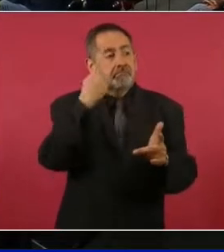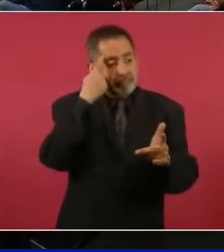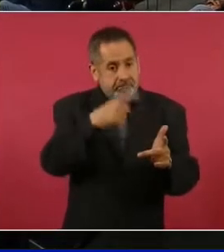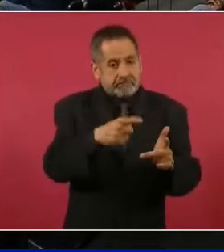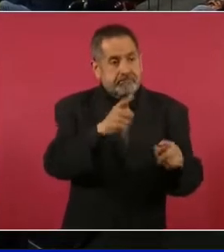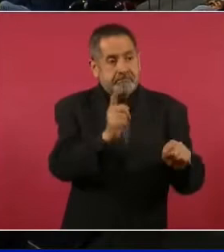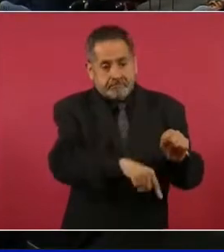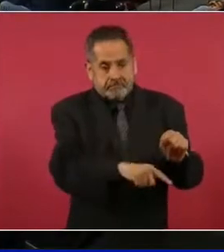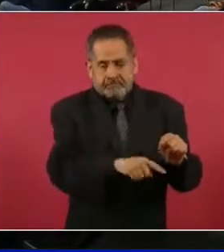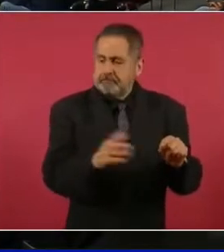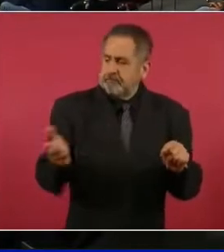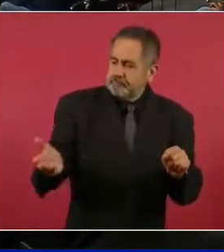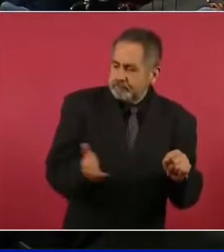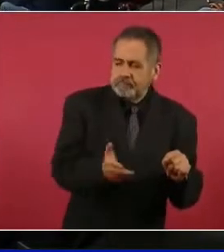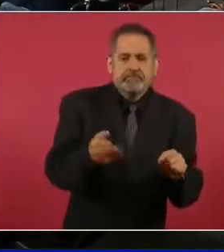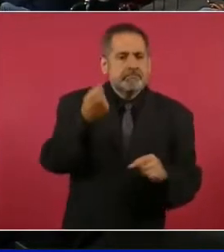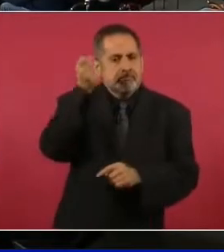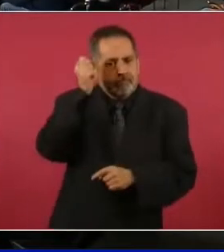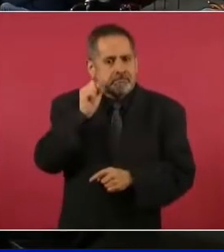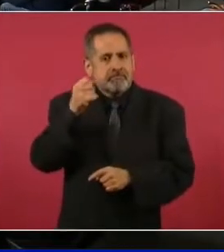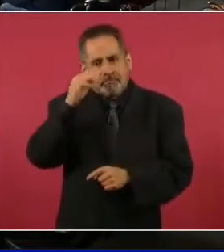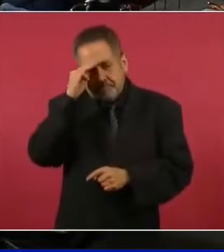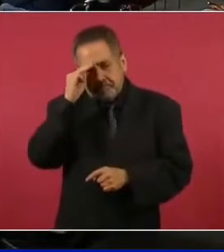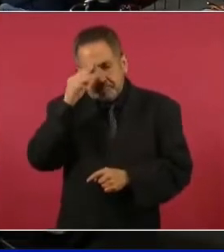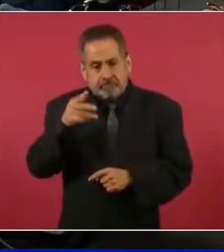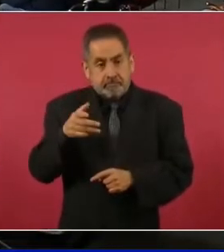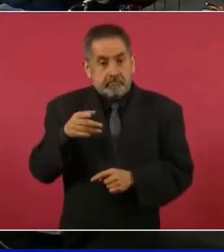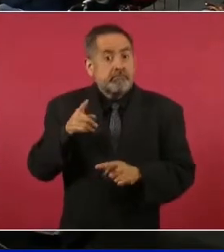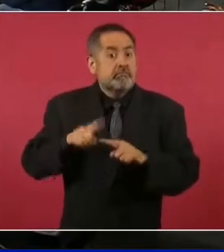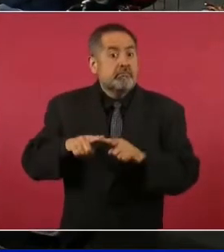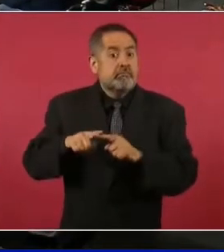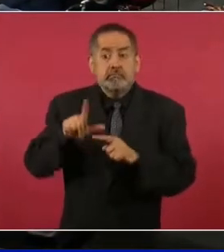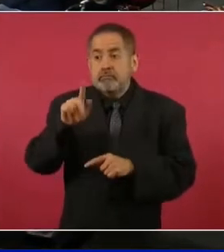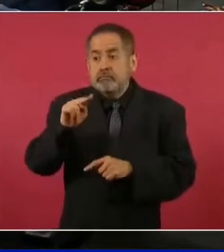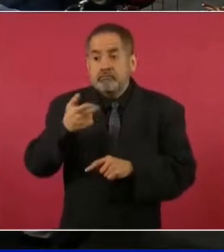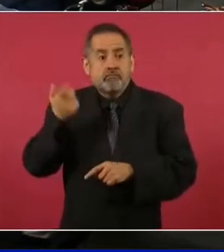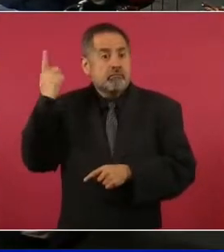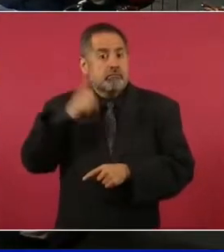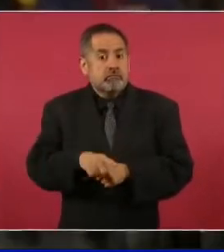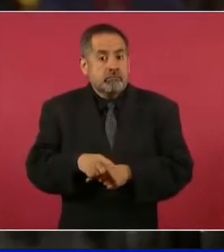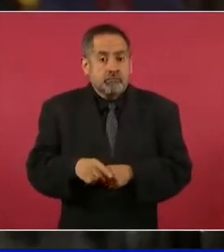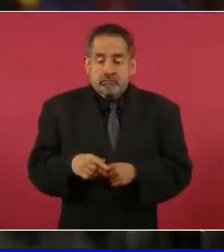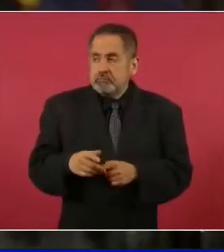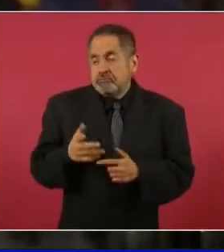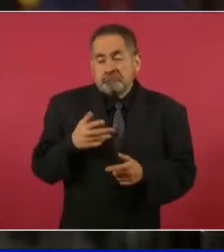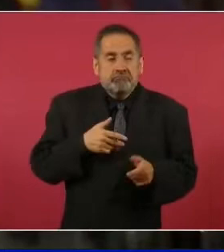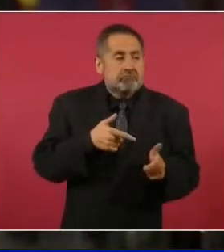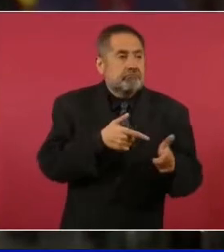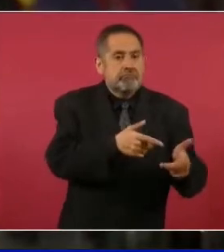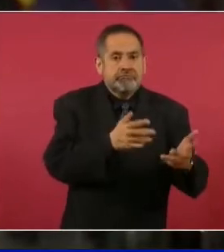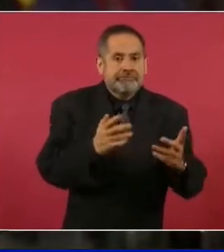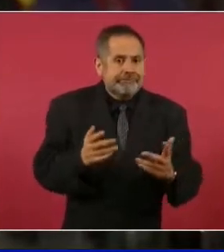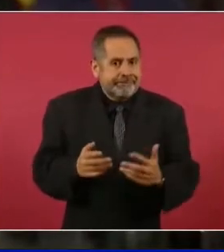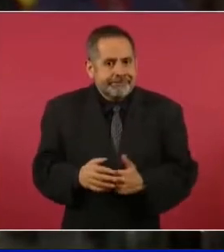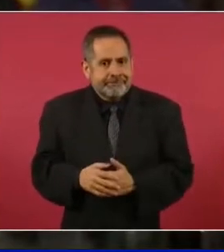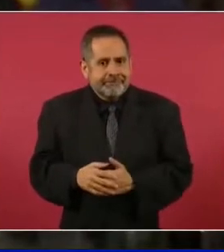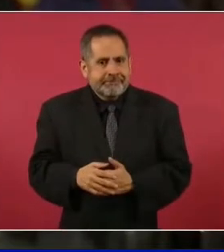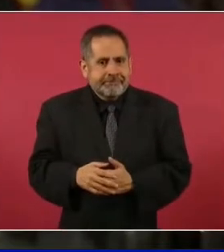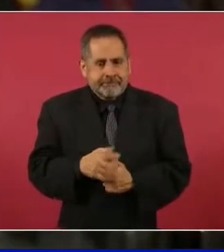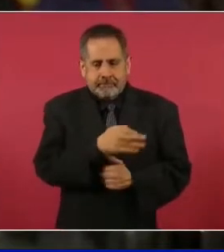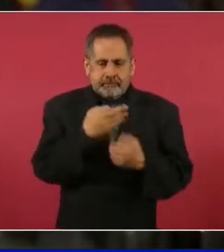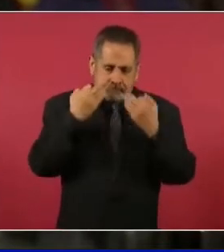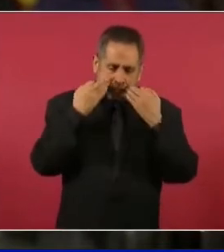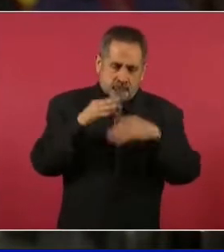y Mexicali. Y preguntarle en primera instancia a este tipo de testimonios que se dan, de hecho, es uno de los únicos que